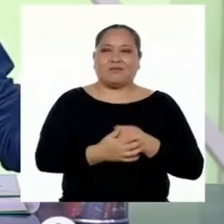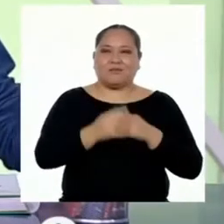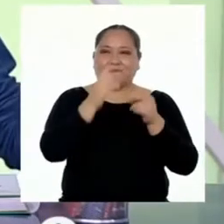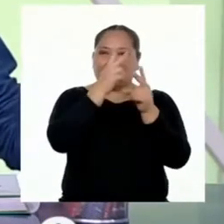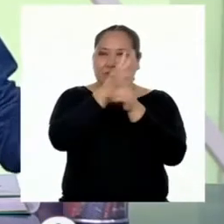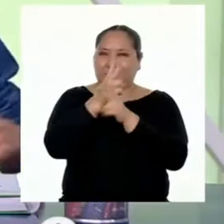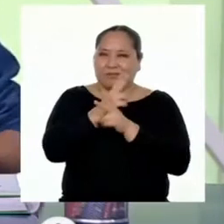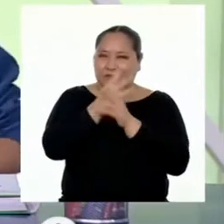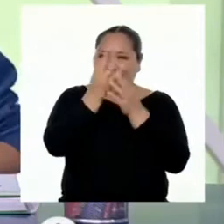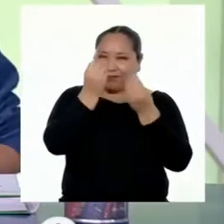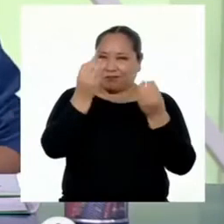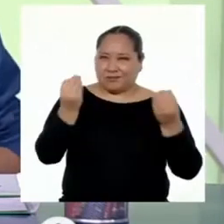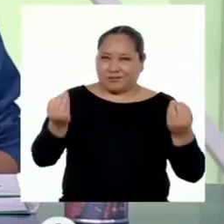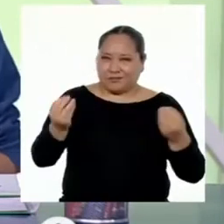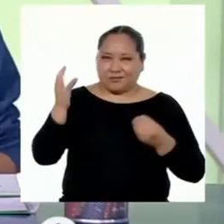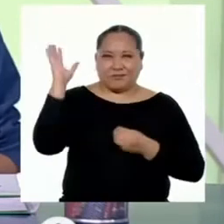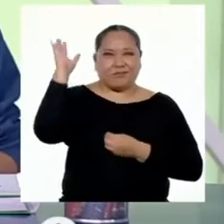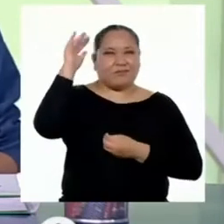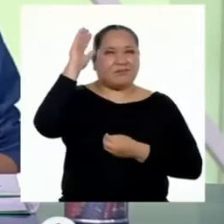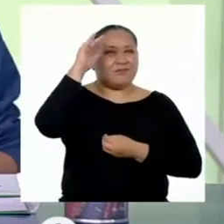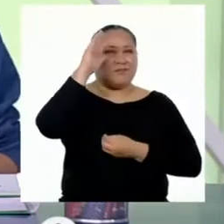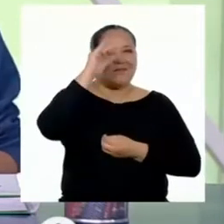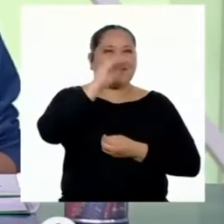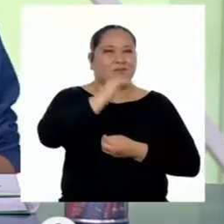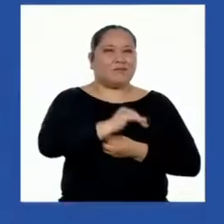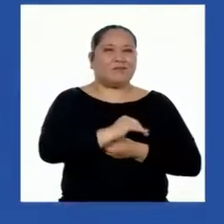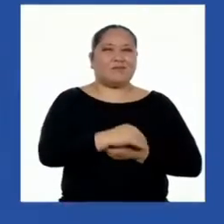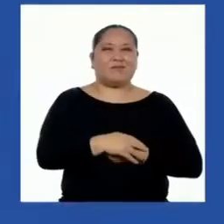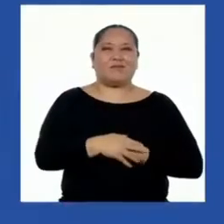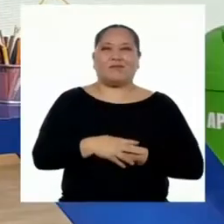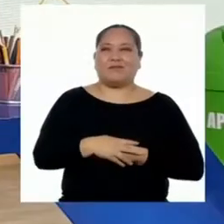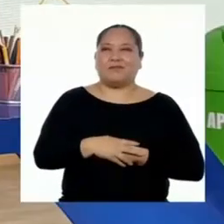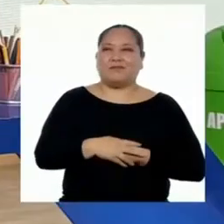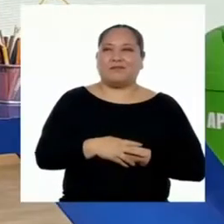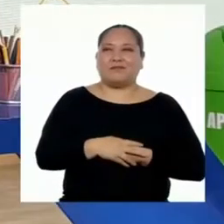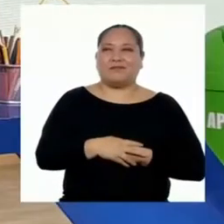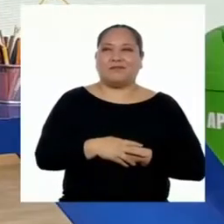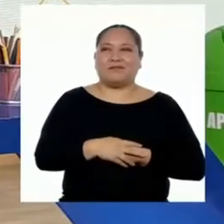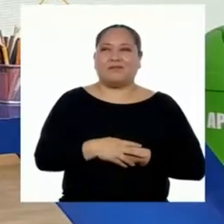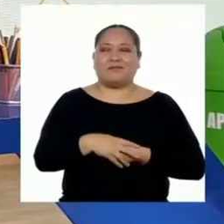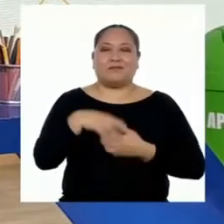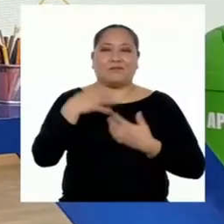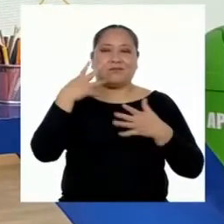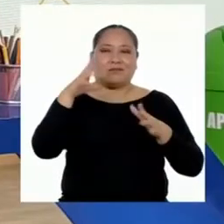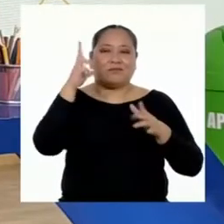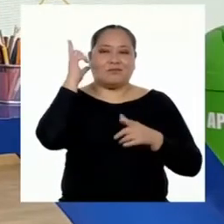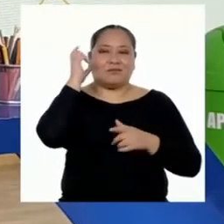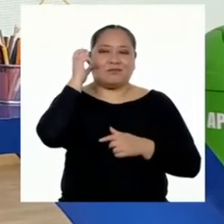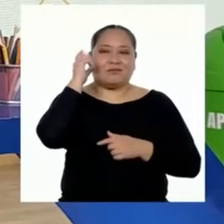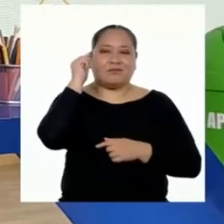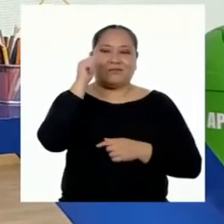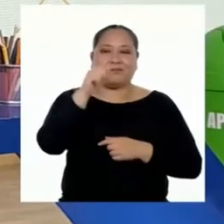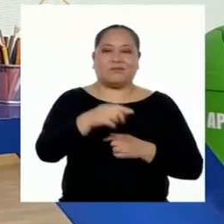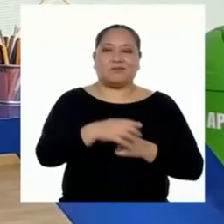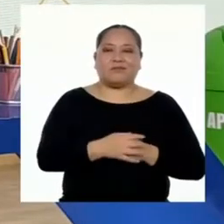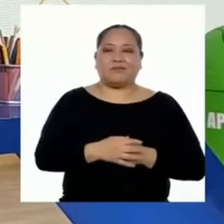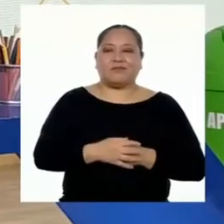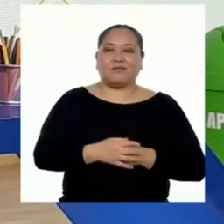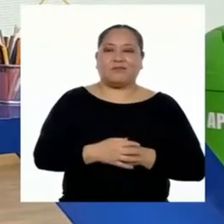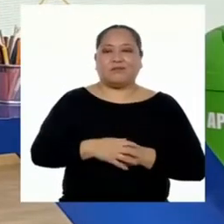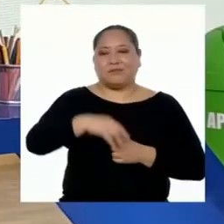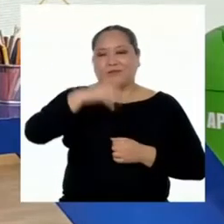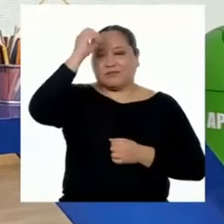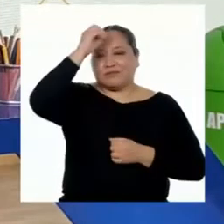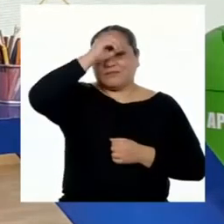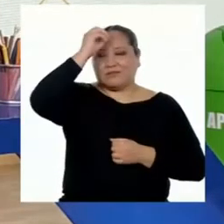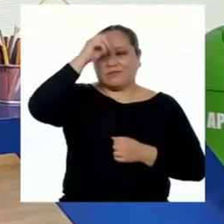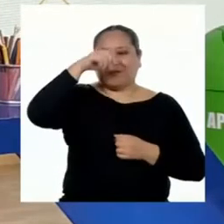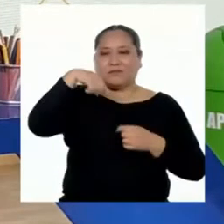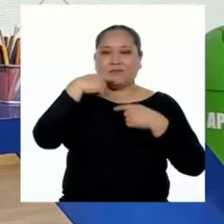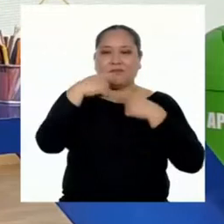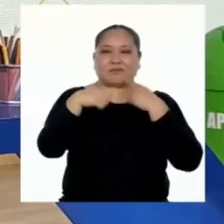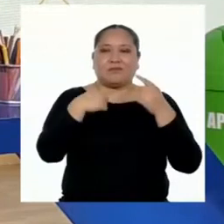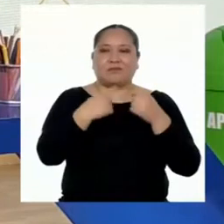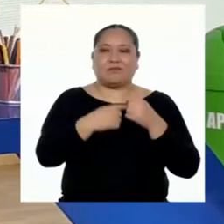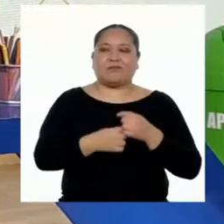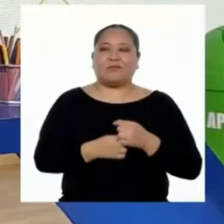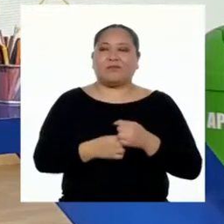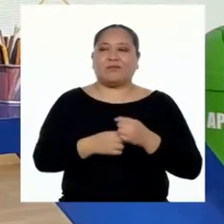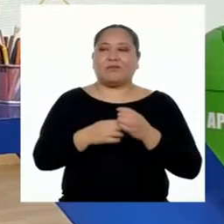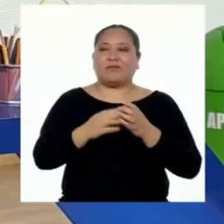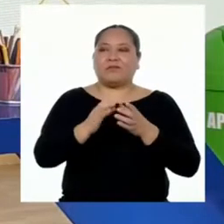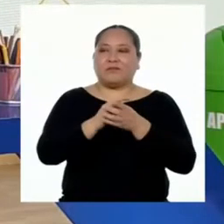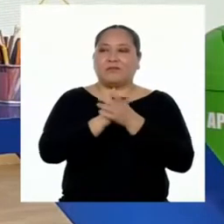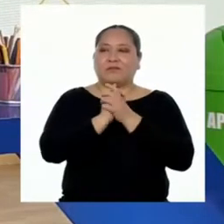Cuídense mucho. ¡Chao, chao, chao! Ya escuchamos los comentarios y opiniones de nuestras compañeras y